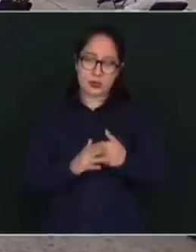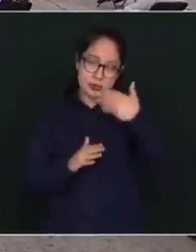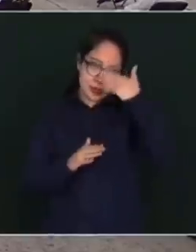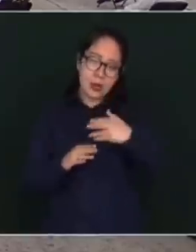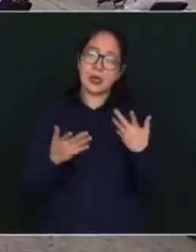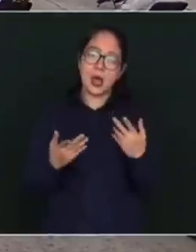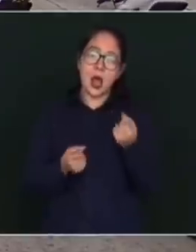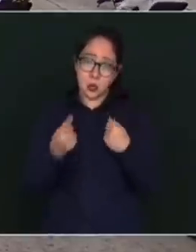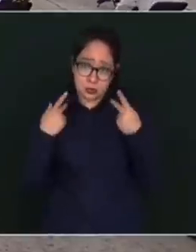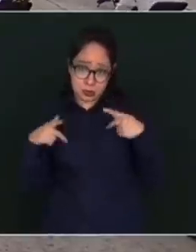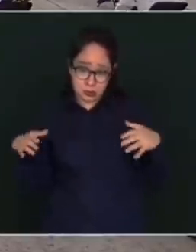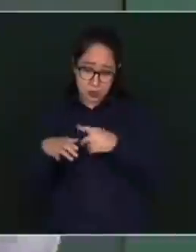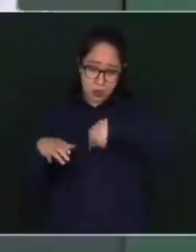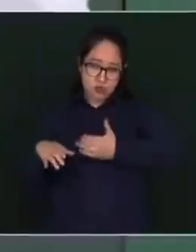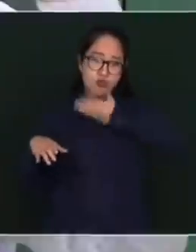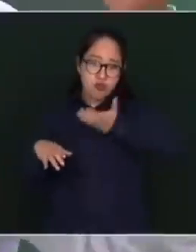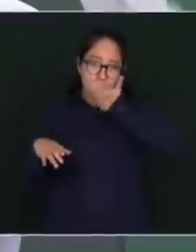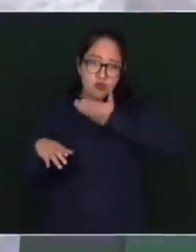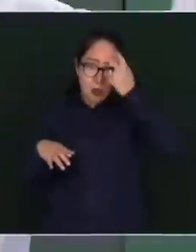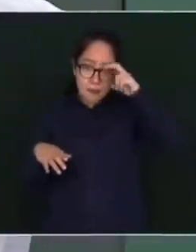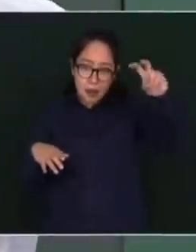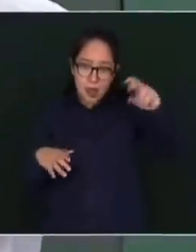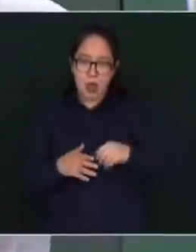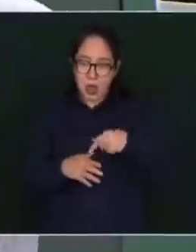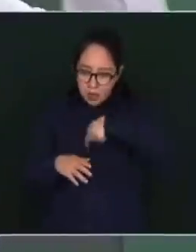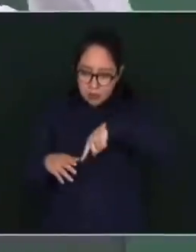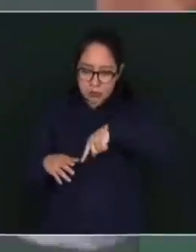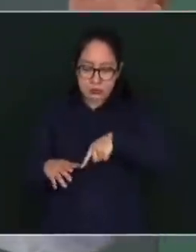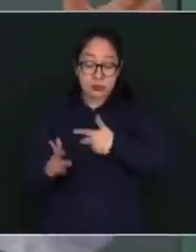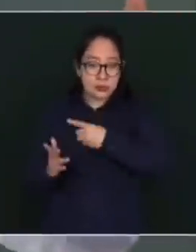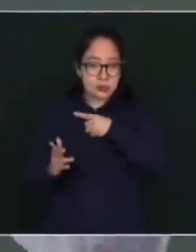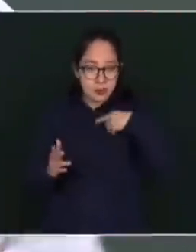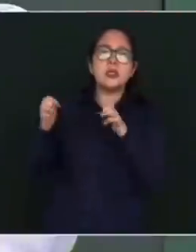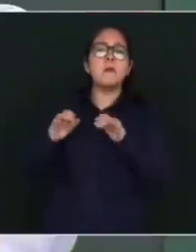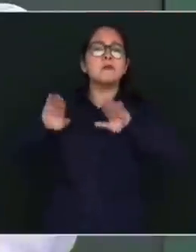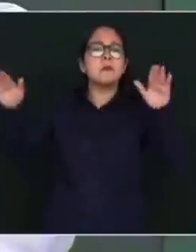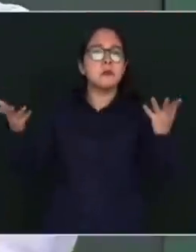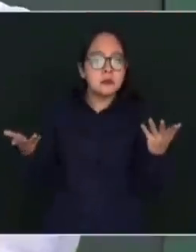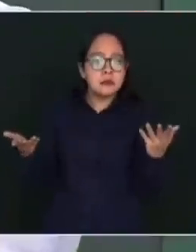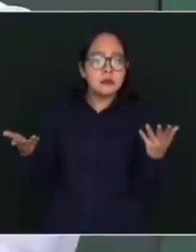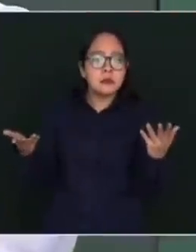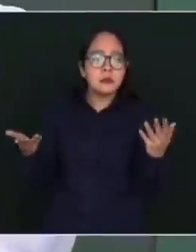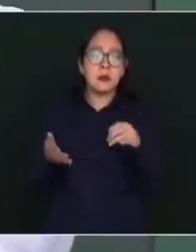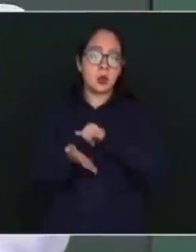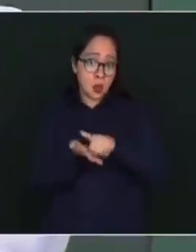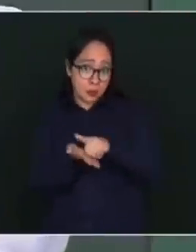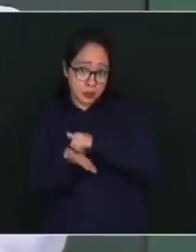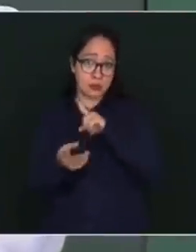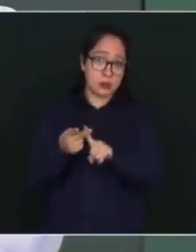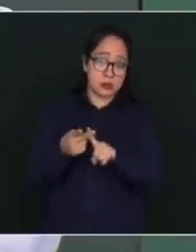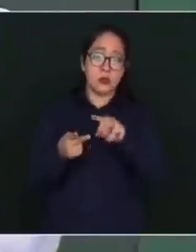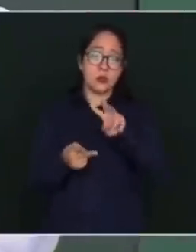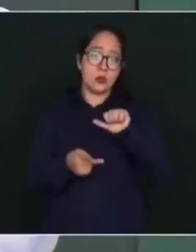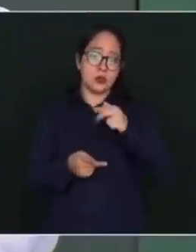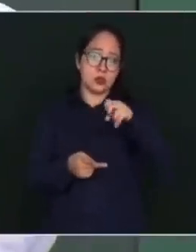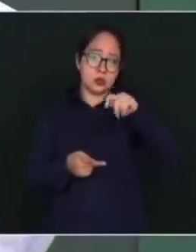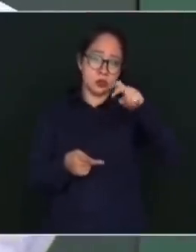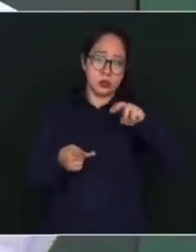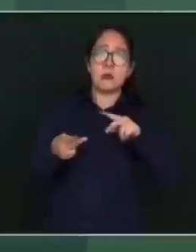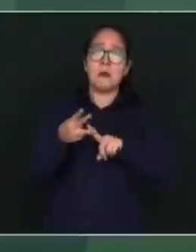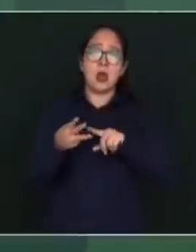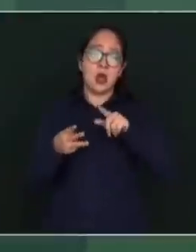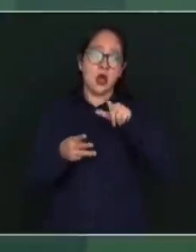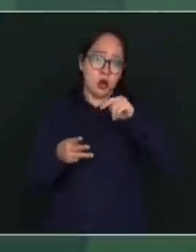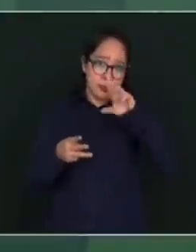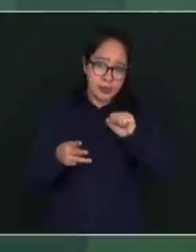nosotros, pues piensen dónde están los aeropuertos en las ciudades más grandes del mundo. Los aeropuertos en Nueva York, los aeropuertos en Washington, en